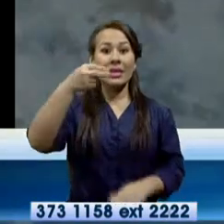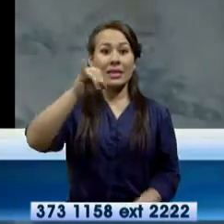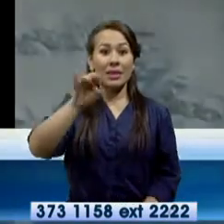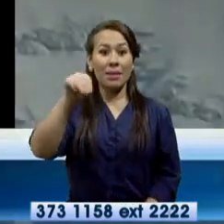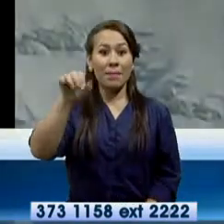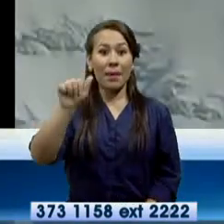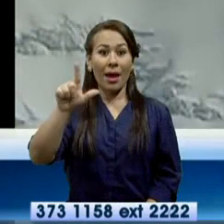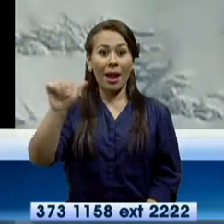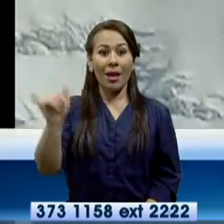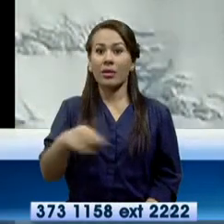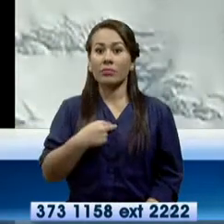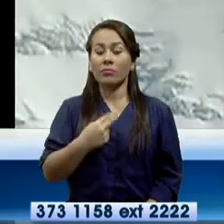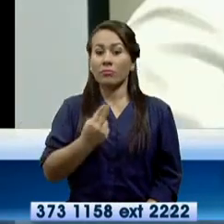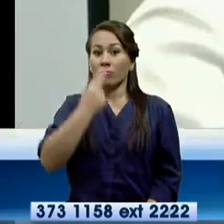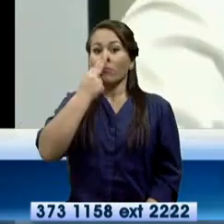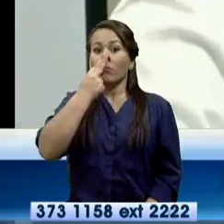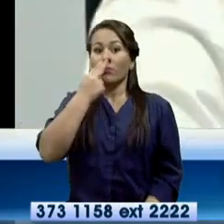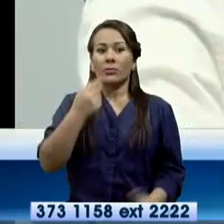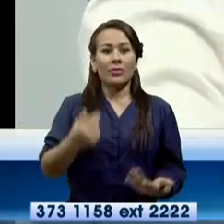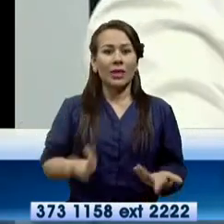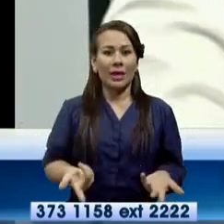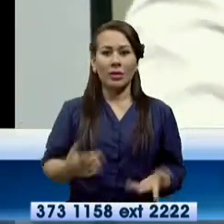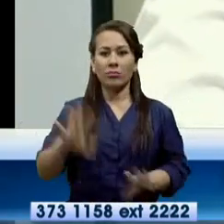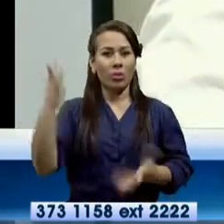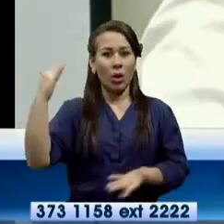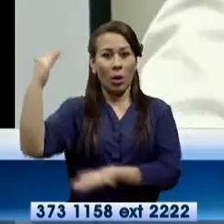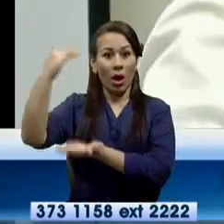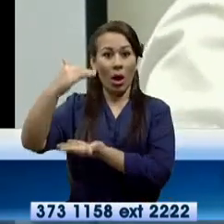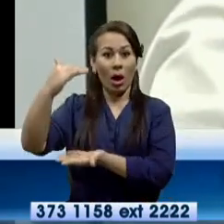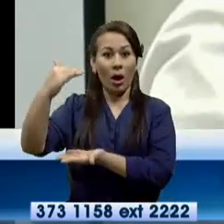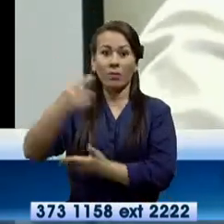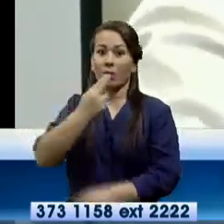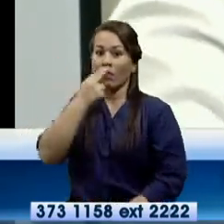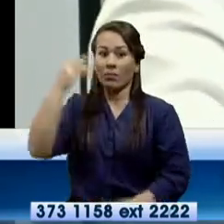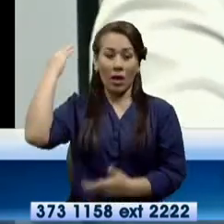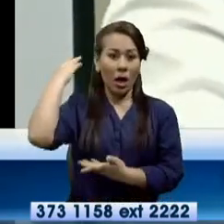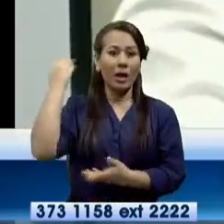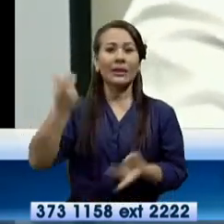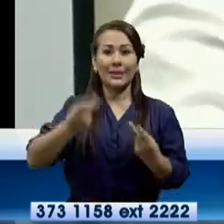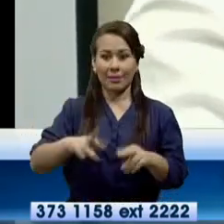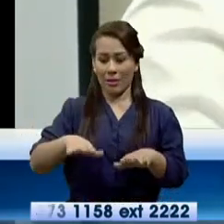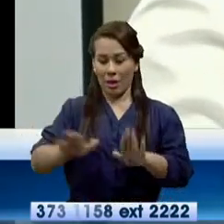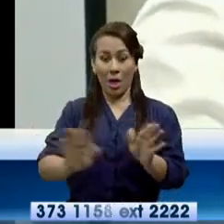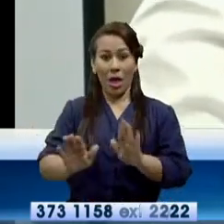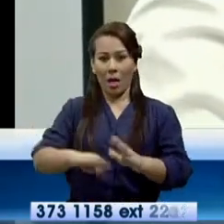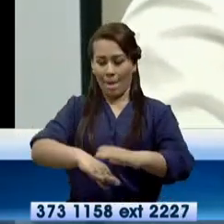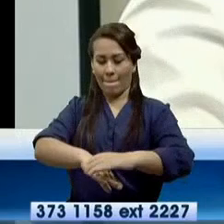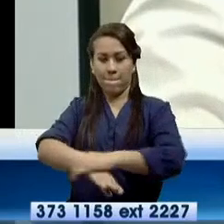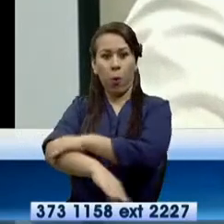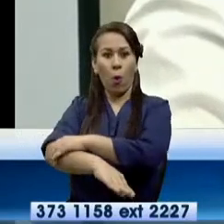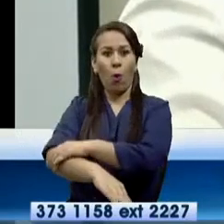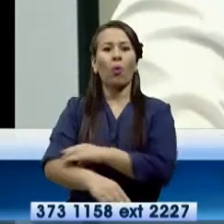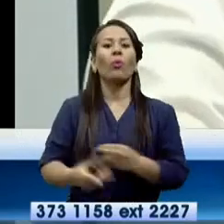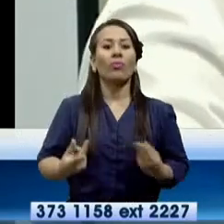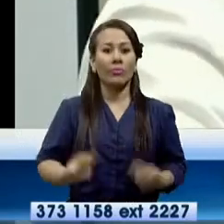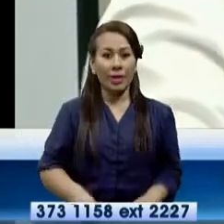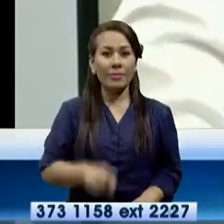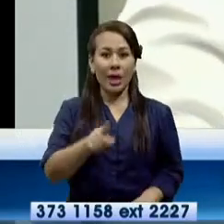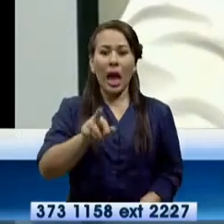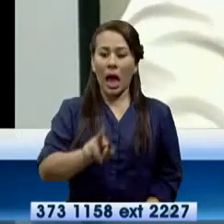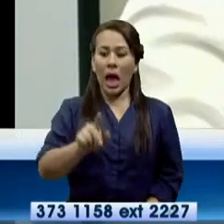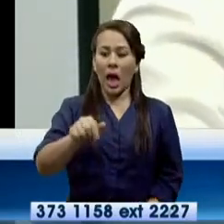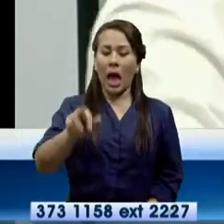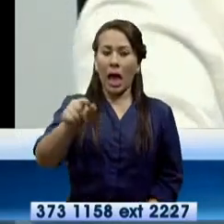oxígeno y con prótesis. El K2 es una leyenda del montañismo llamada la montaña de las